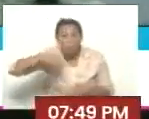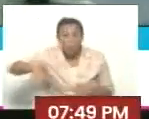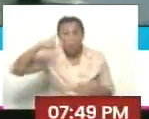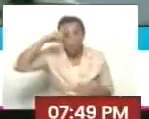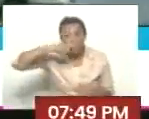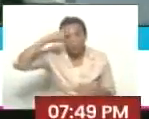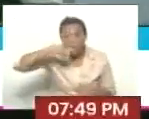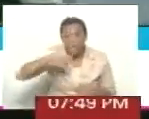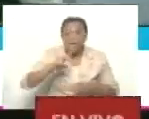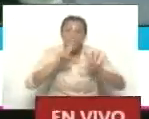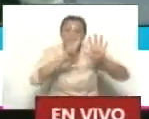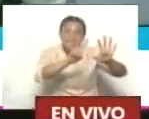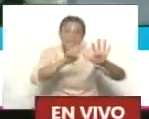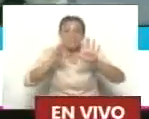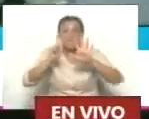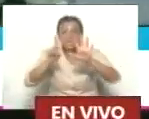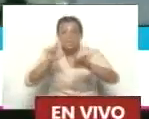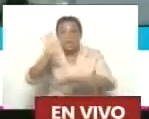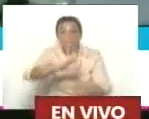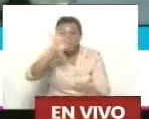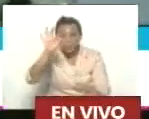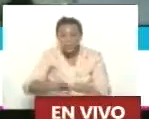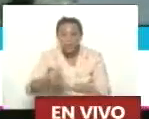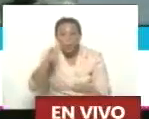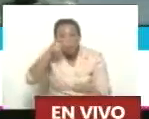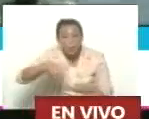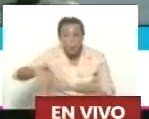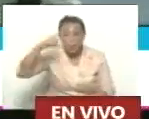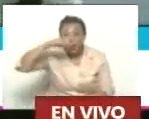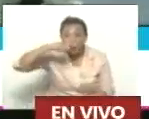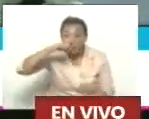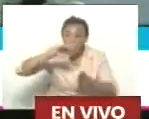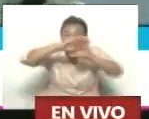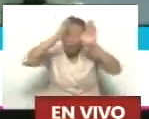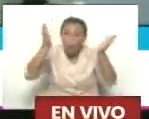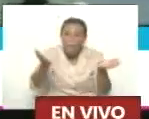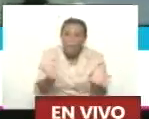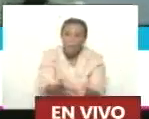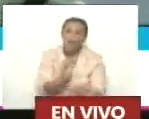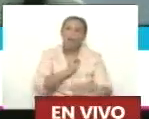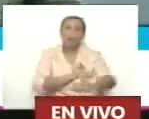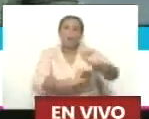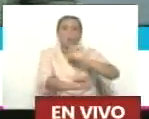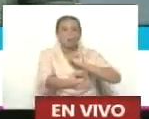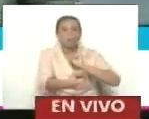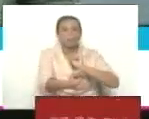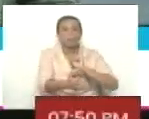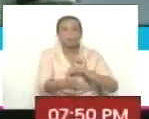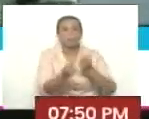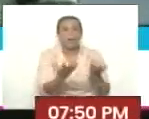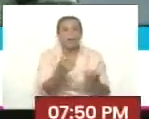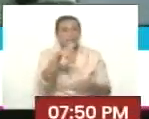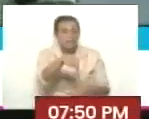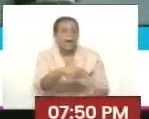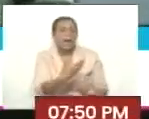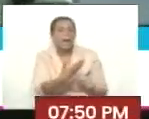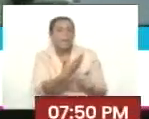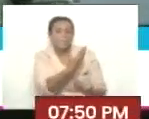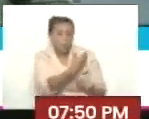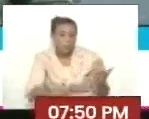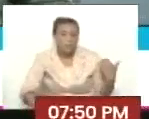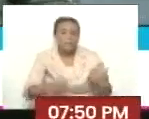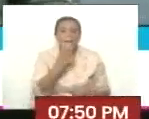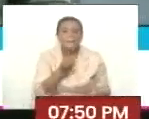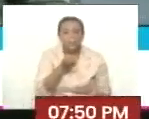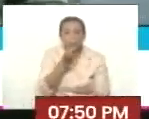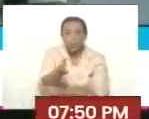Y el 76% del pueblo judío en el mundo está en contra de lo que está haciendo Netanyahu, del genocidio contra el